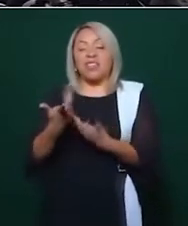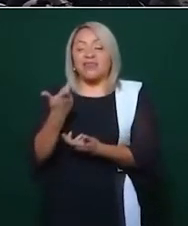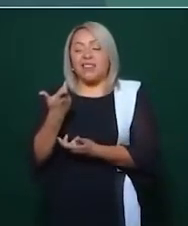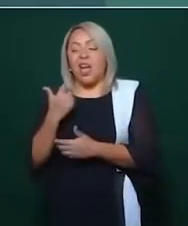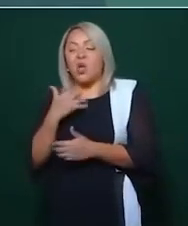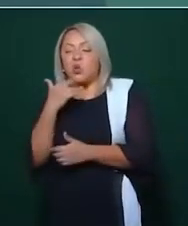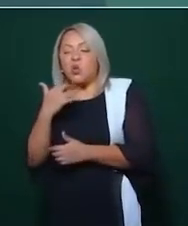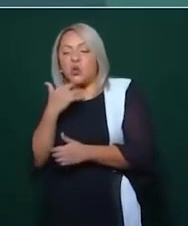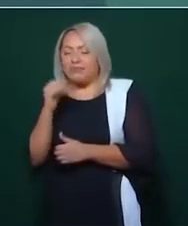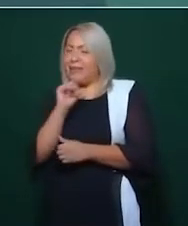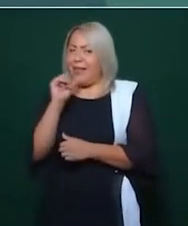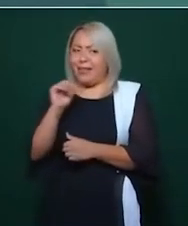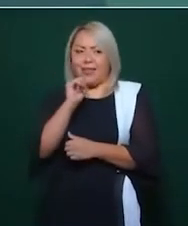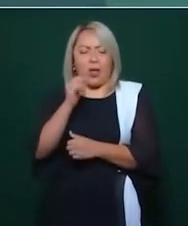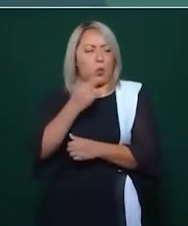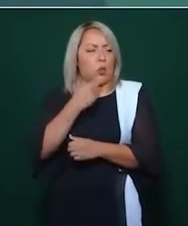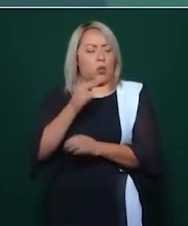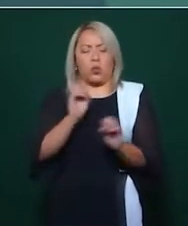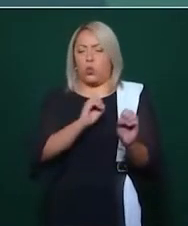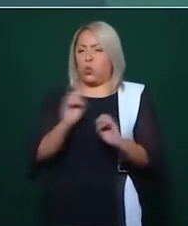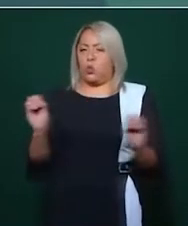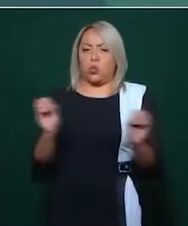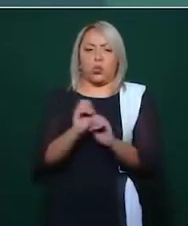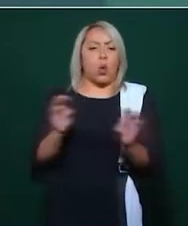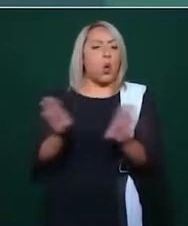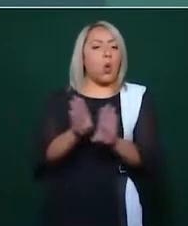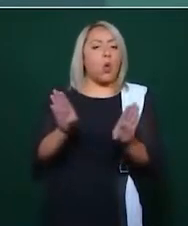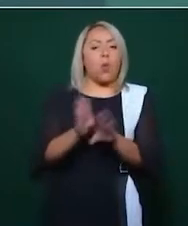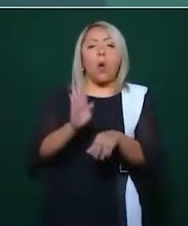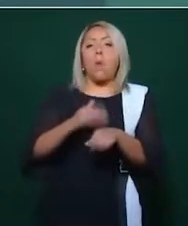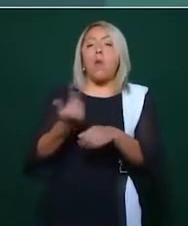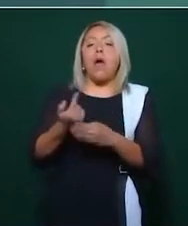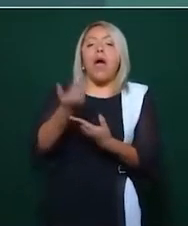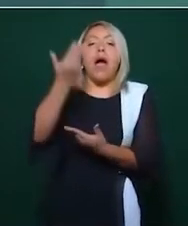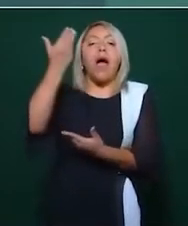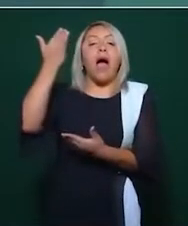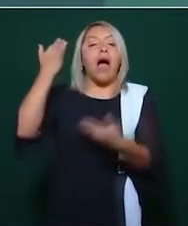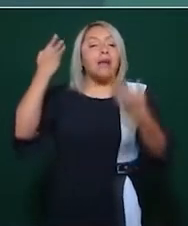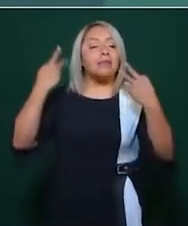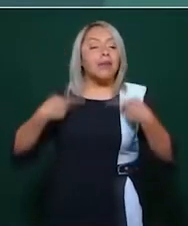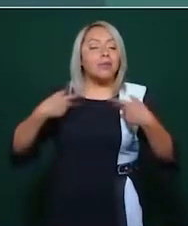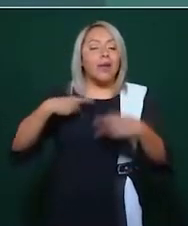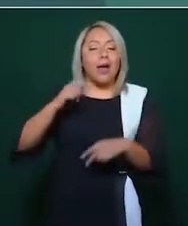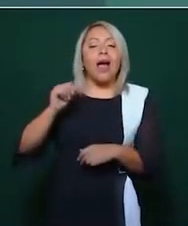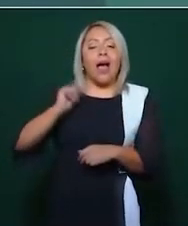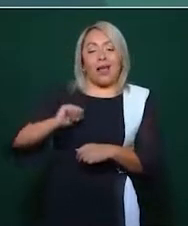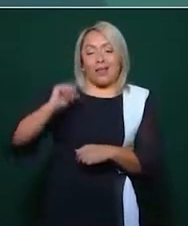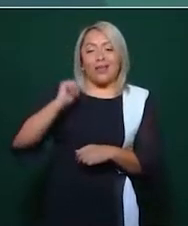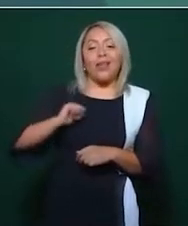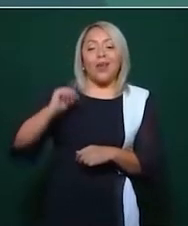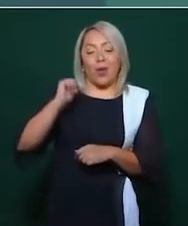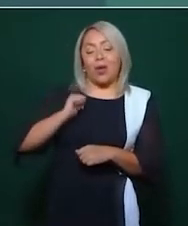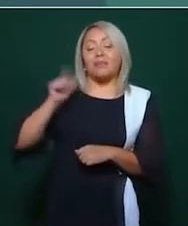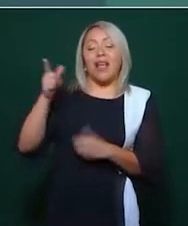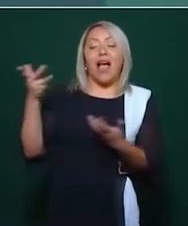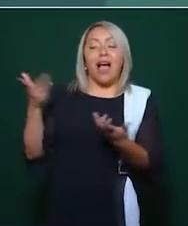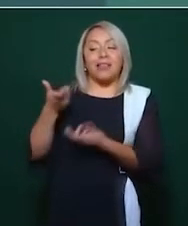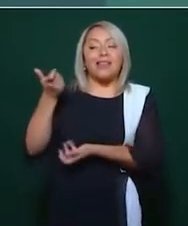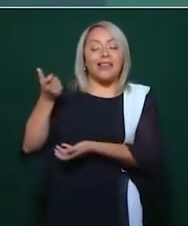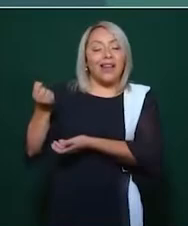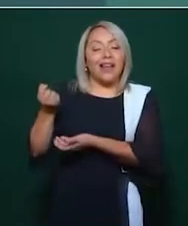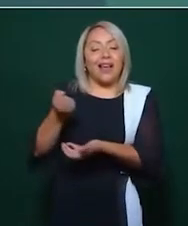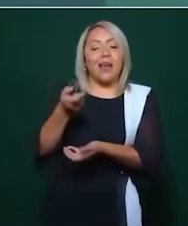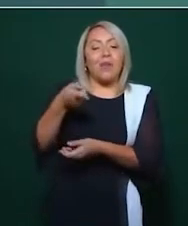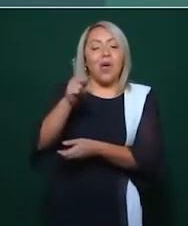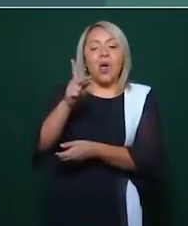También hablaba yo de cómo antes financiaban campañas con